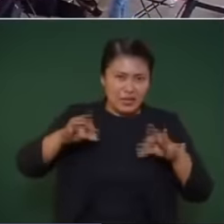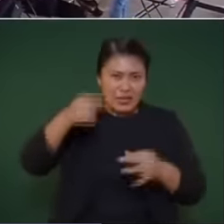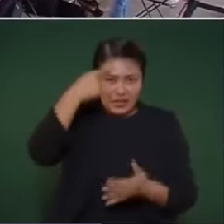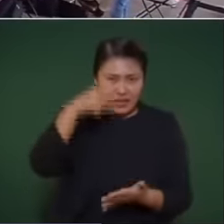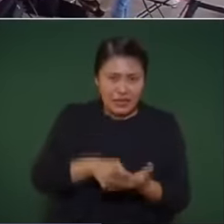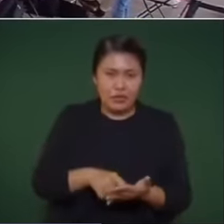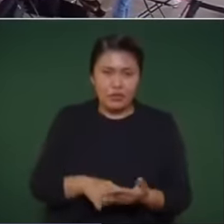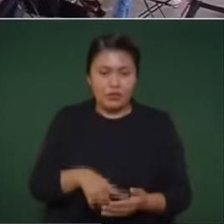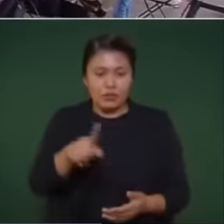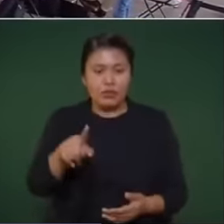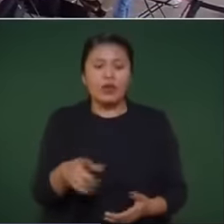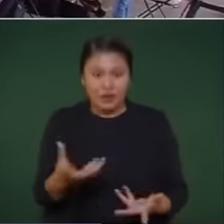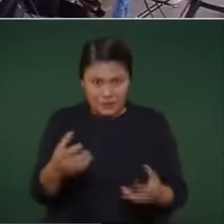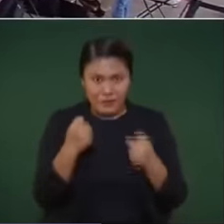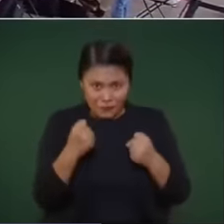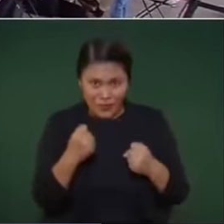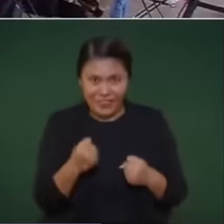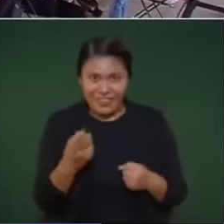¿Tú?